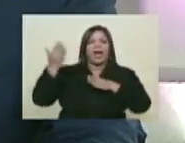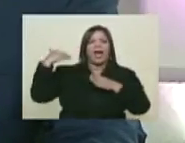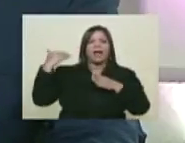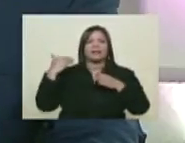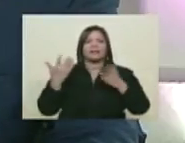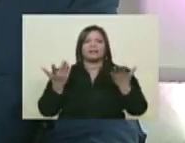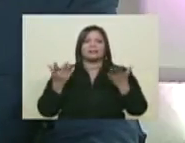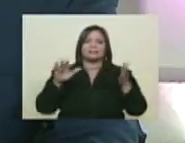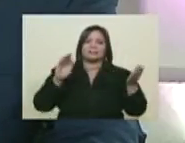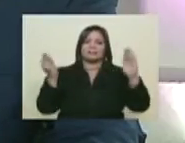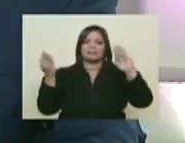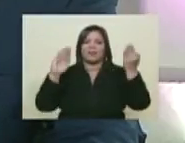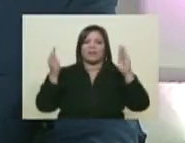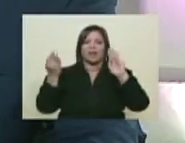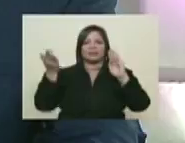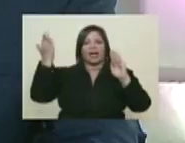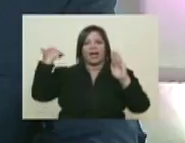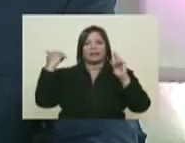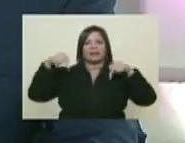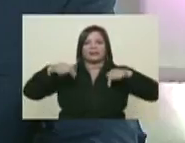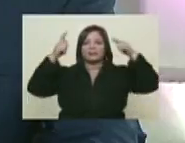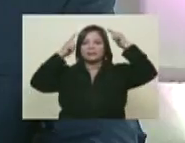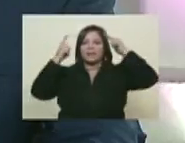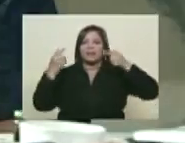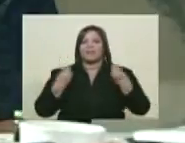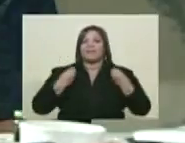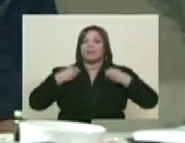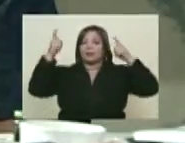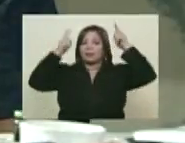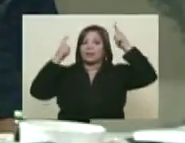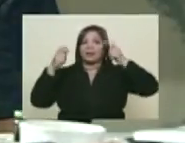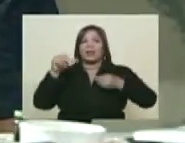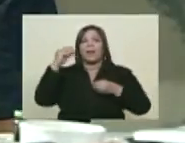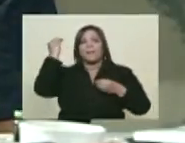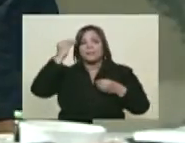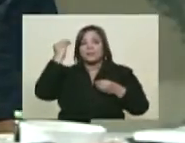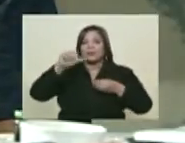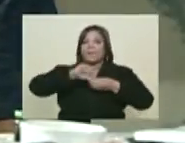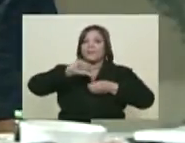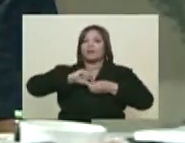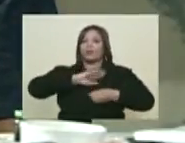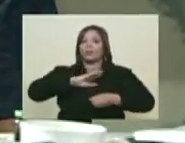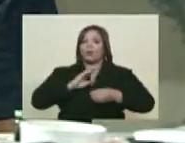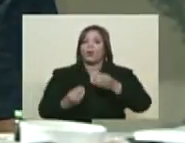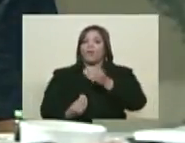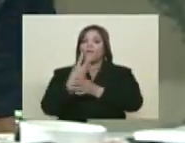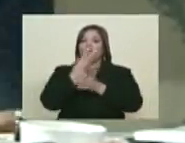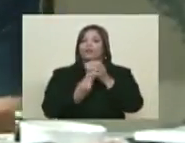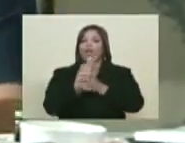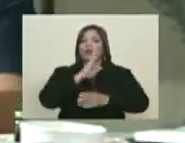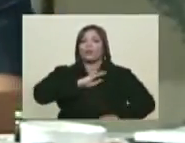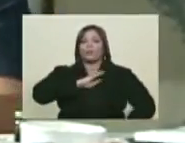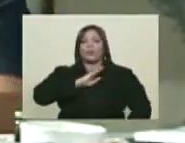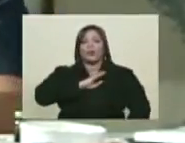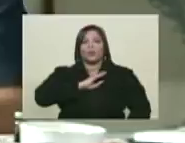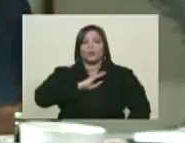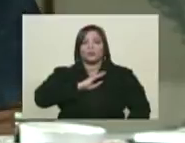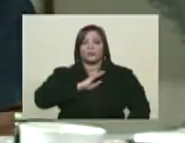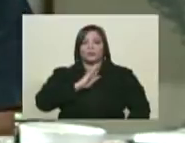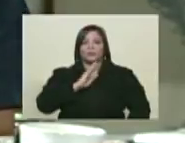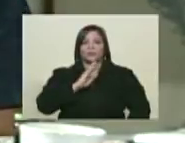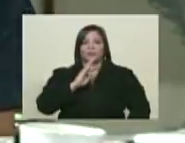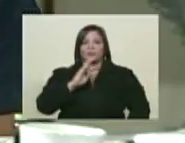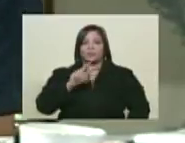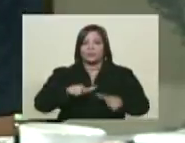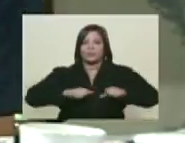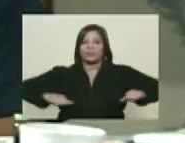planteado? Hugo Chávez le dio vida al pensamiento petrolero de nuestros fundadores, de nuestros precursores en